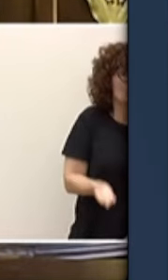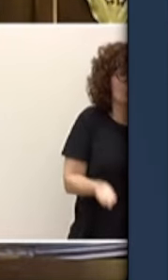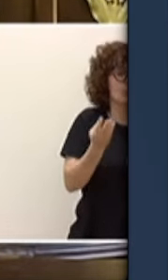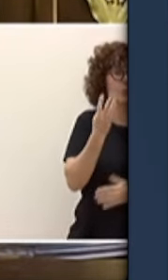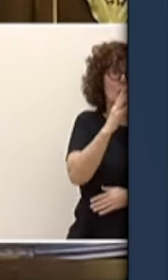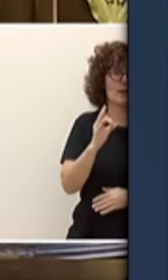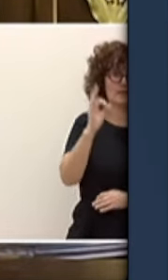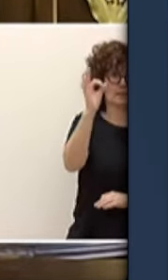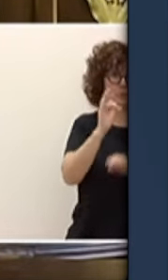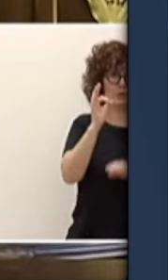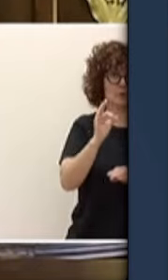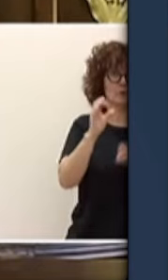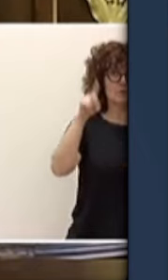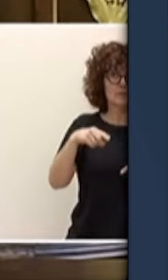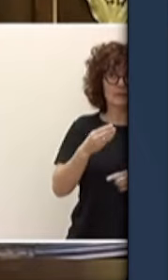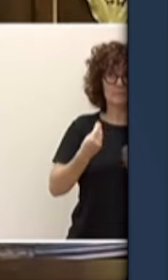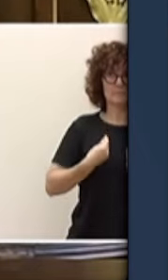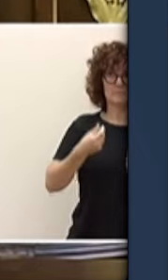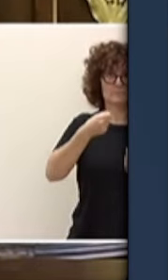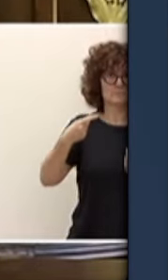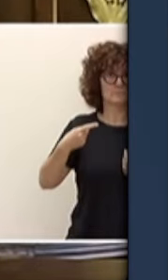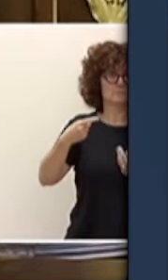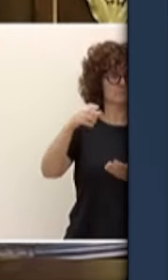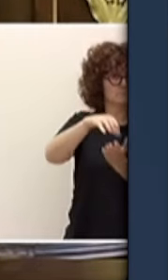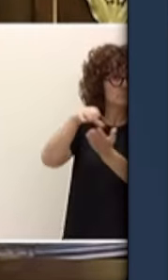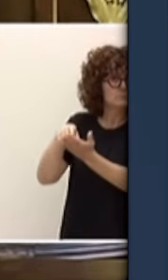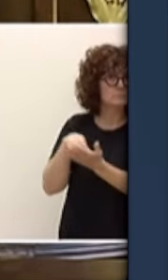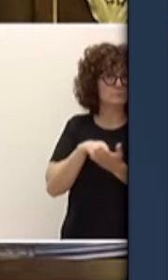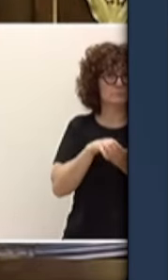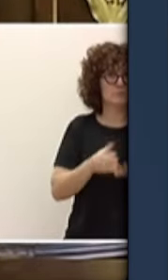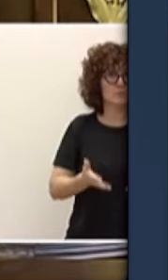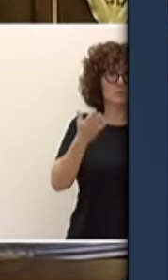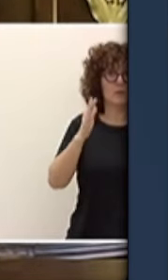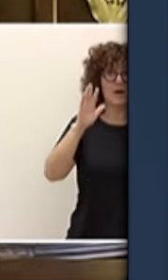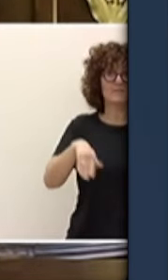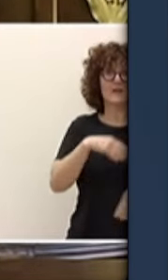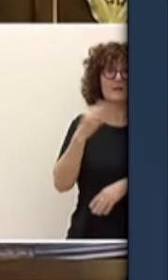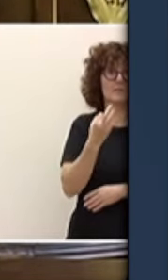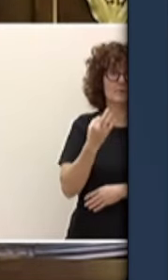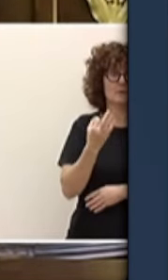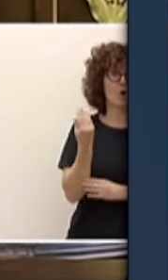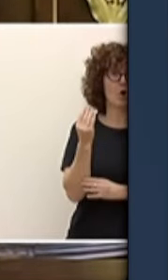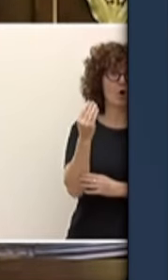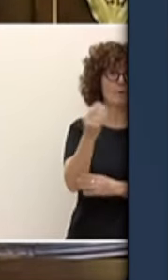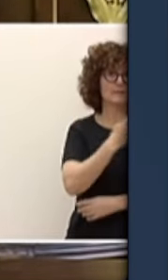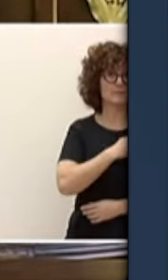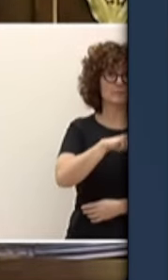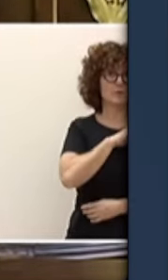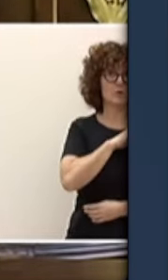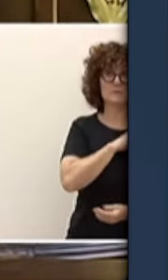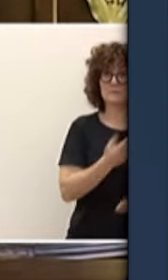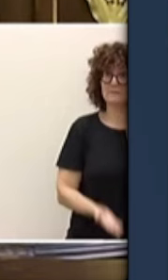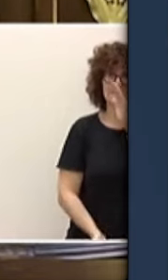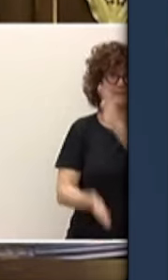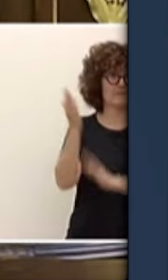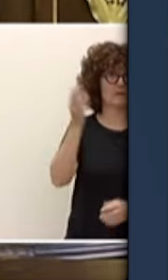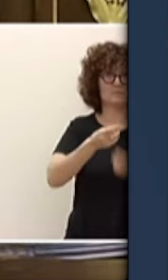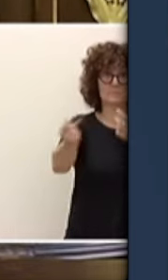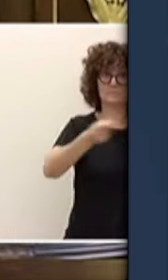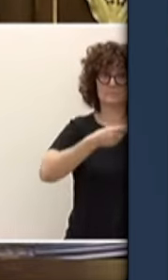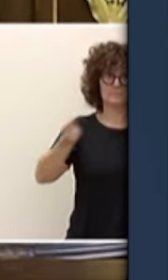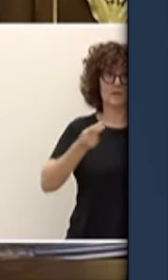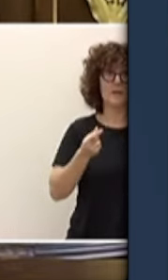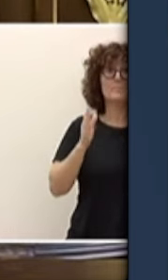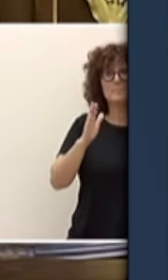generación de jóvenes españoles que se van mientras aquí traen ustedes a sus niños y que ven como los de fuera se ponen por